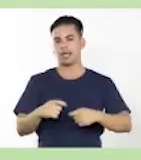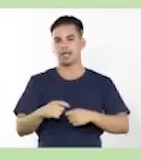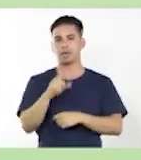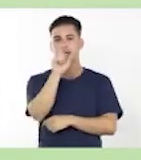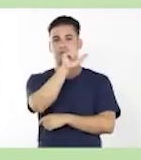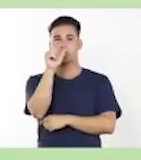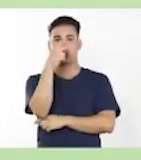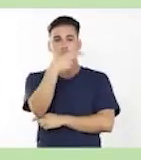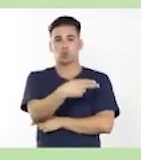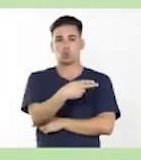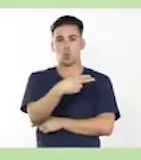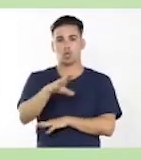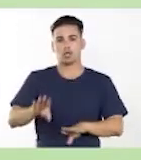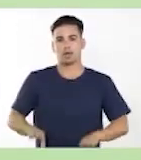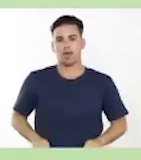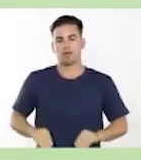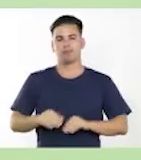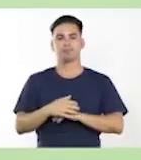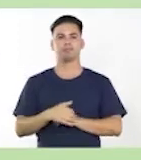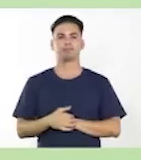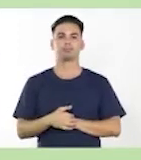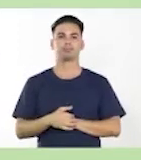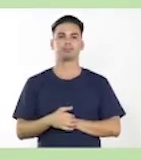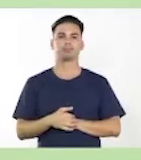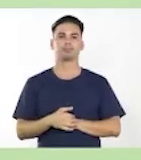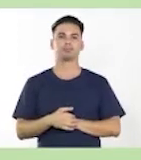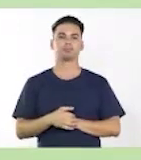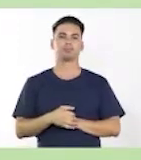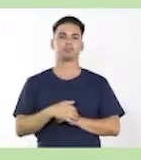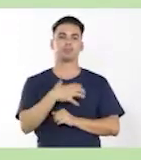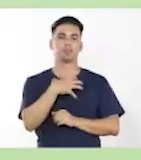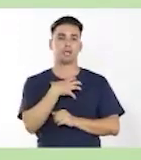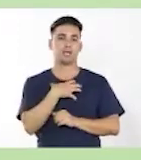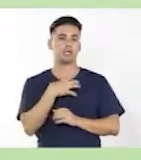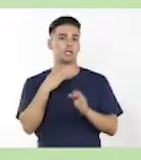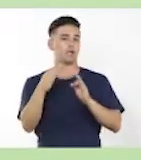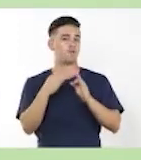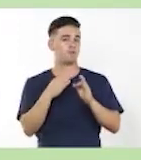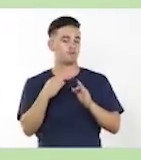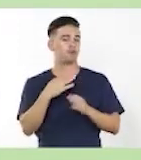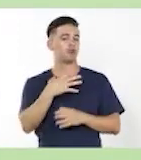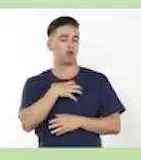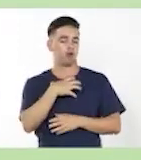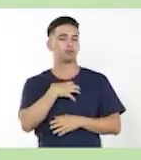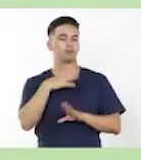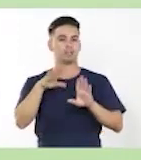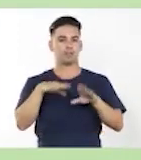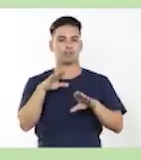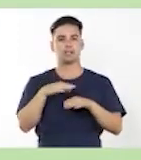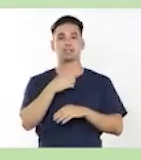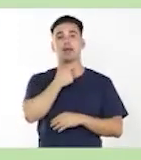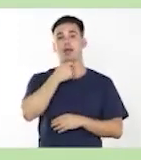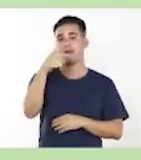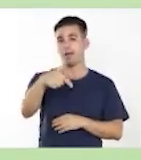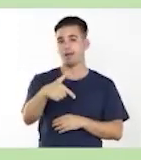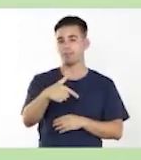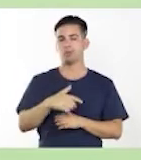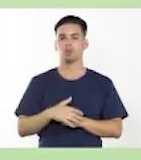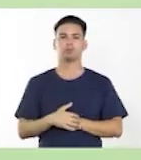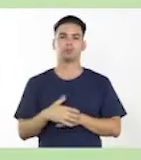va a tener esa subordinada adjetiva. Cubre las funciones que corresponden al adjetivo.